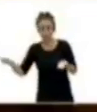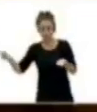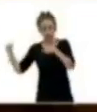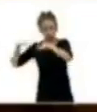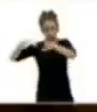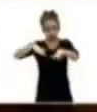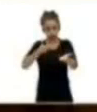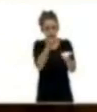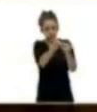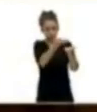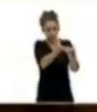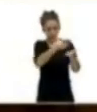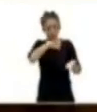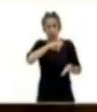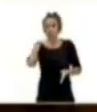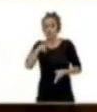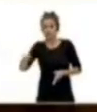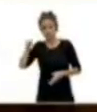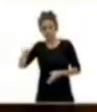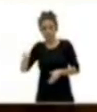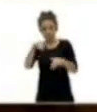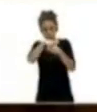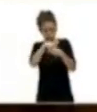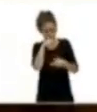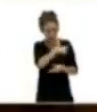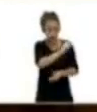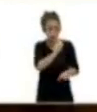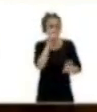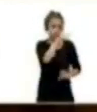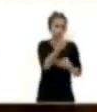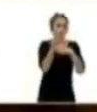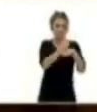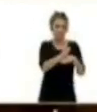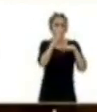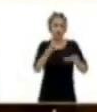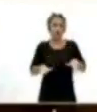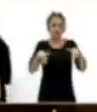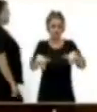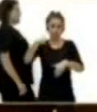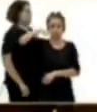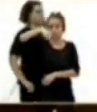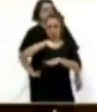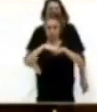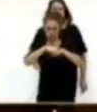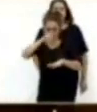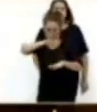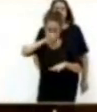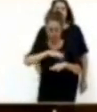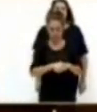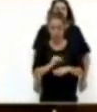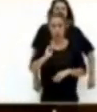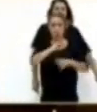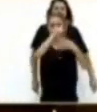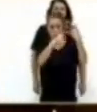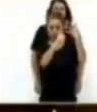aunque a lo mejor estos ciudadanos no les votaron también usted les representa como candidato a la presidencia del Gobierno de Canarias. Cuarto,